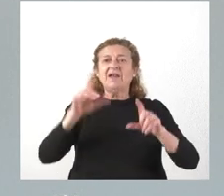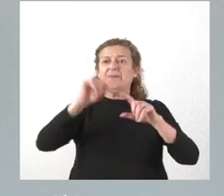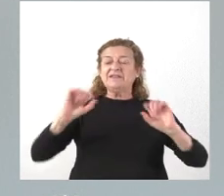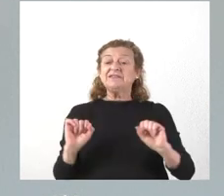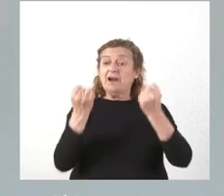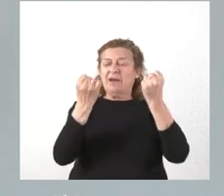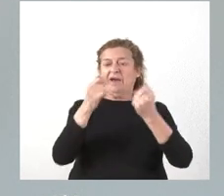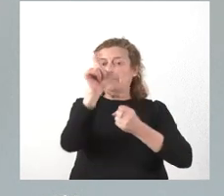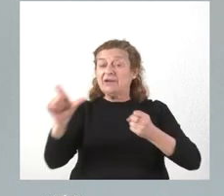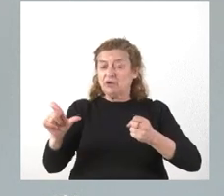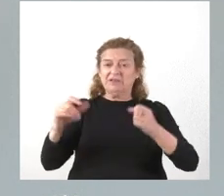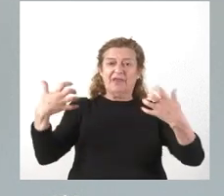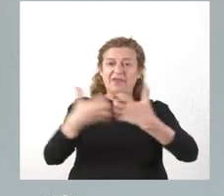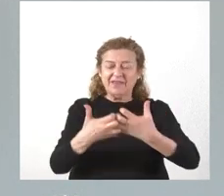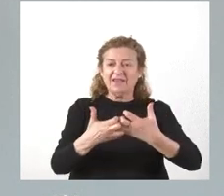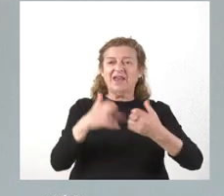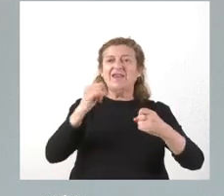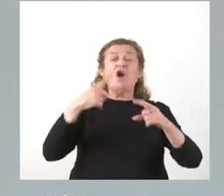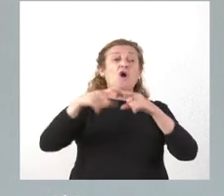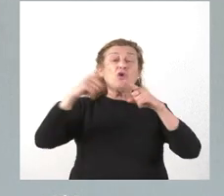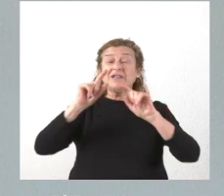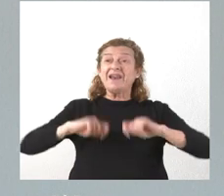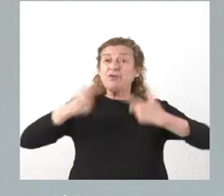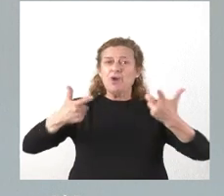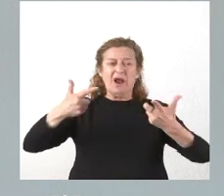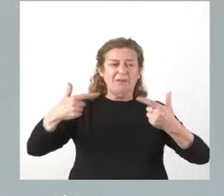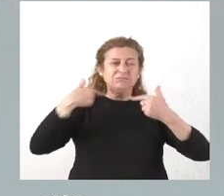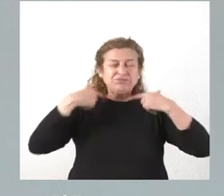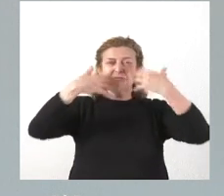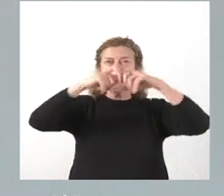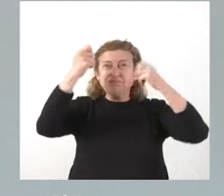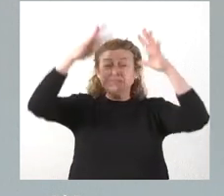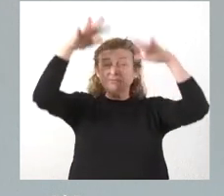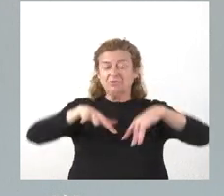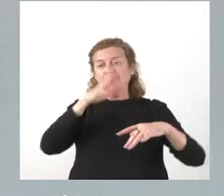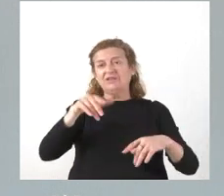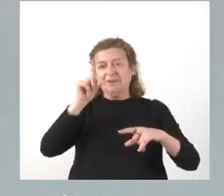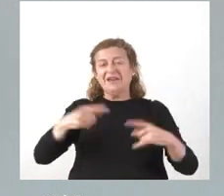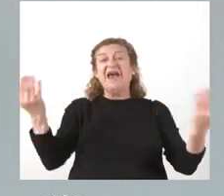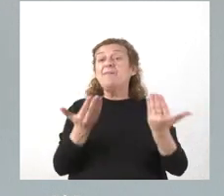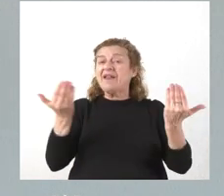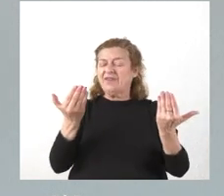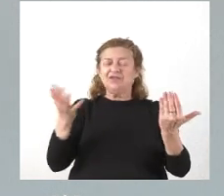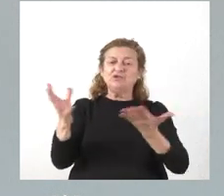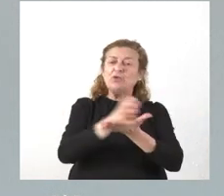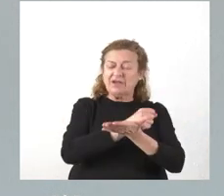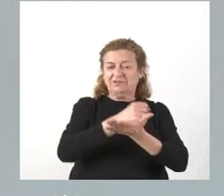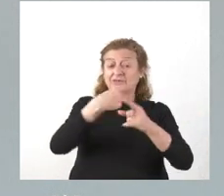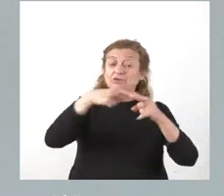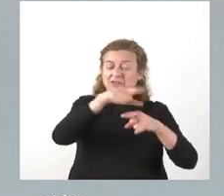accidentes o catástrofes naturales, así como la prevención y el control de las emergencias que dichas actuaciones pueden